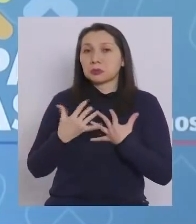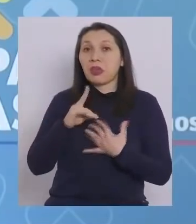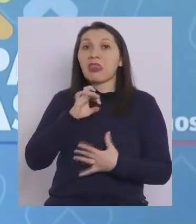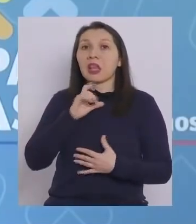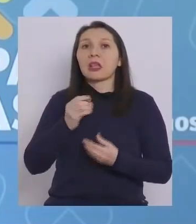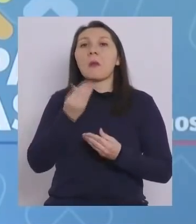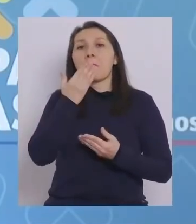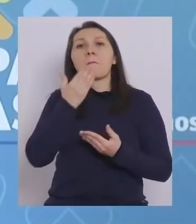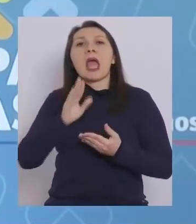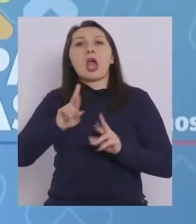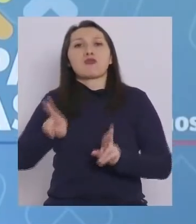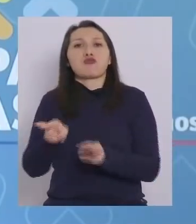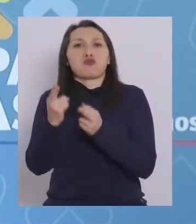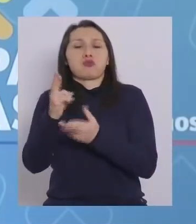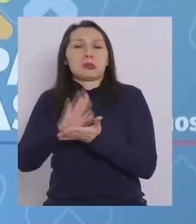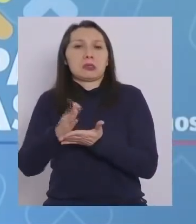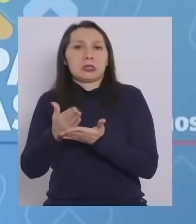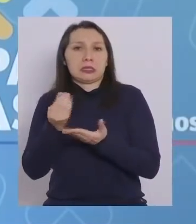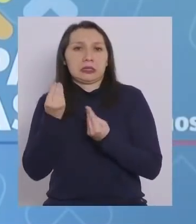evolución.